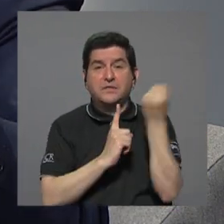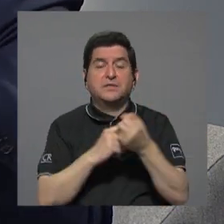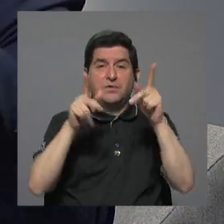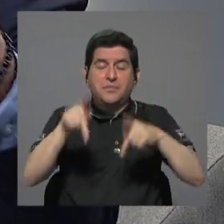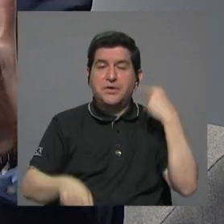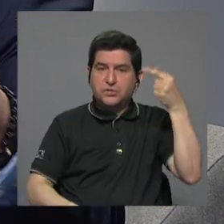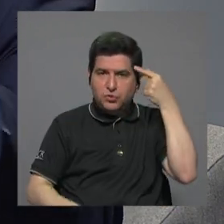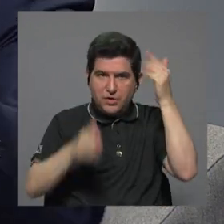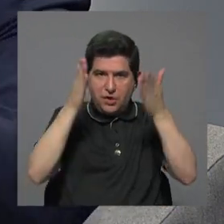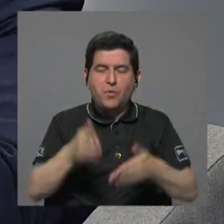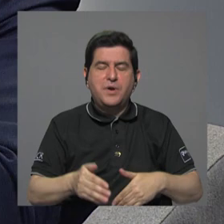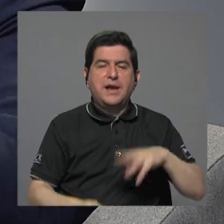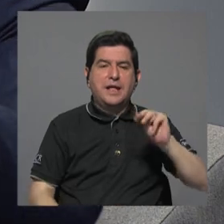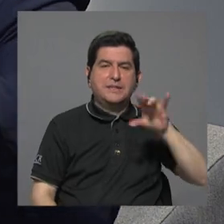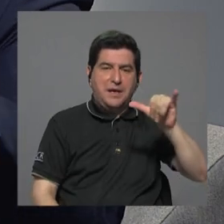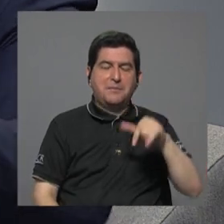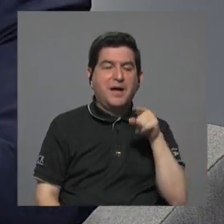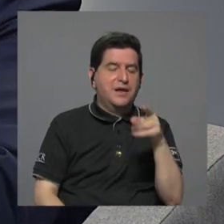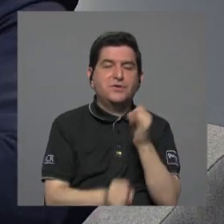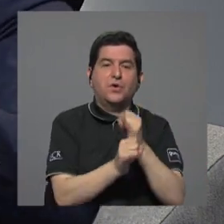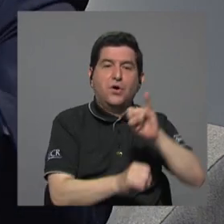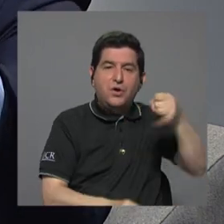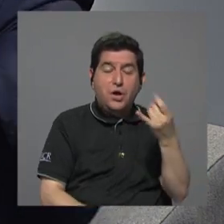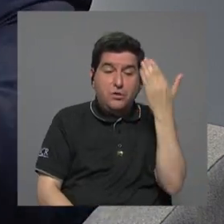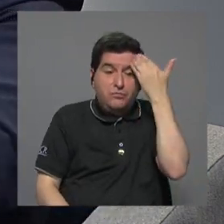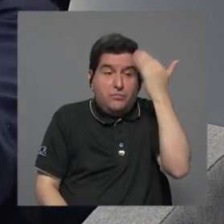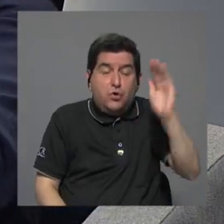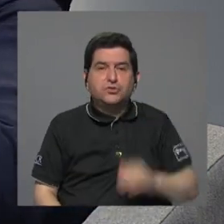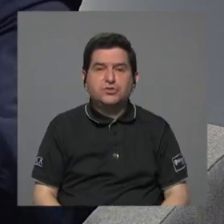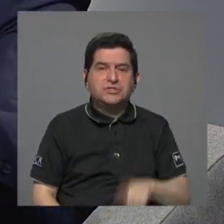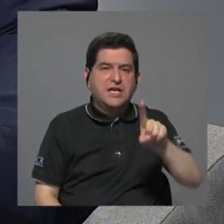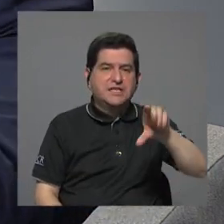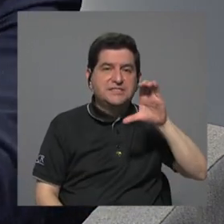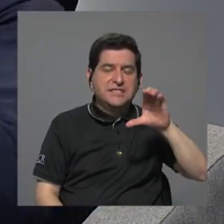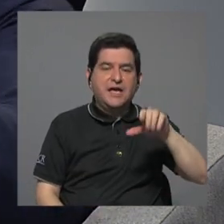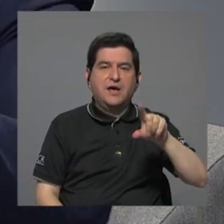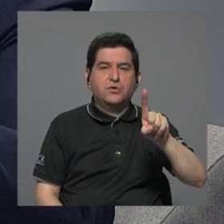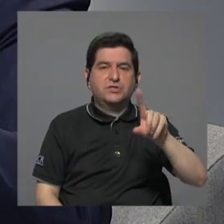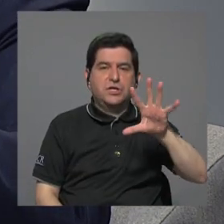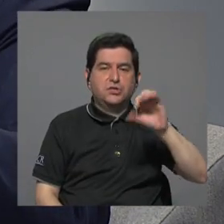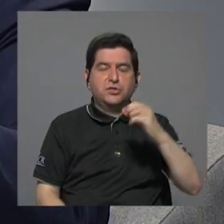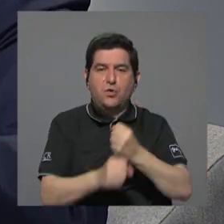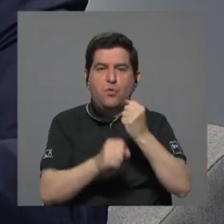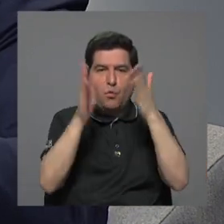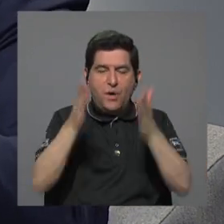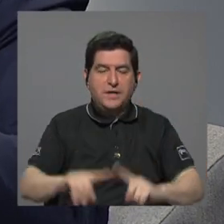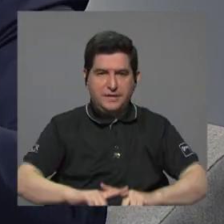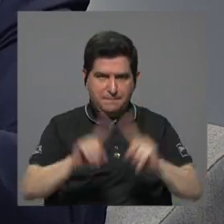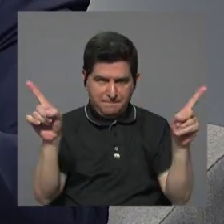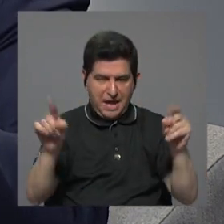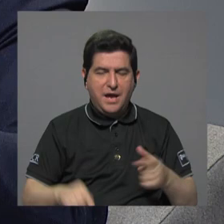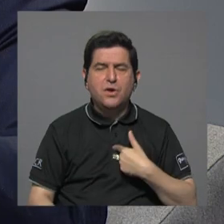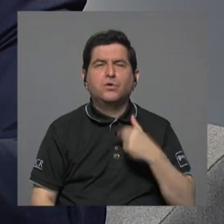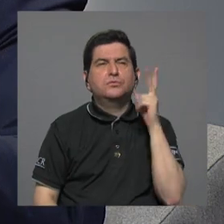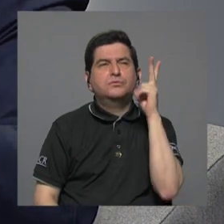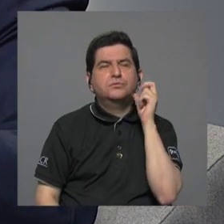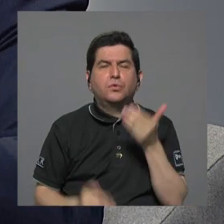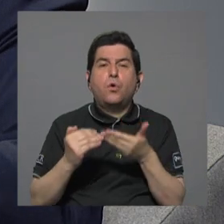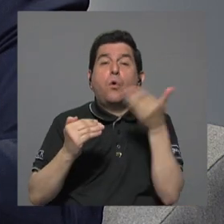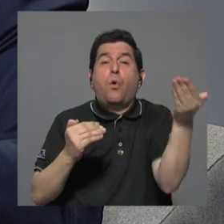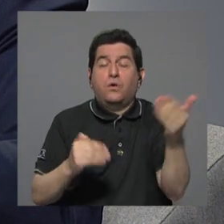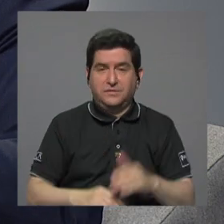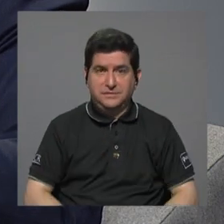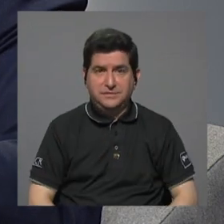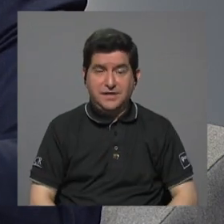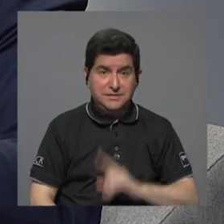gobernemos a partir de mayo JAPDEVA a como va no sé si habrán 100 empleados o 150 pero definitivamente yo he escuchado cosas que ha